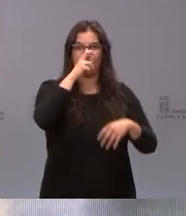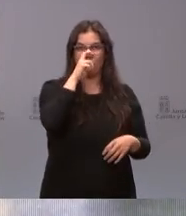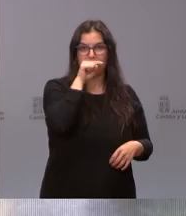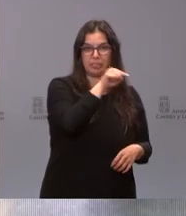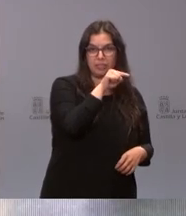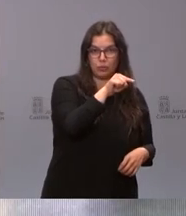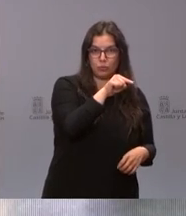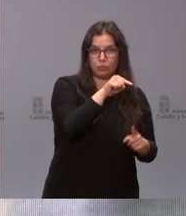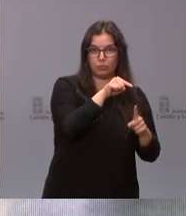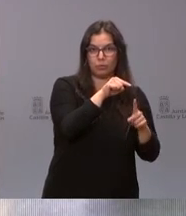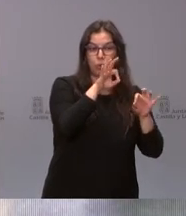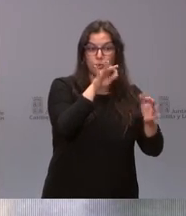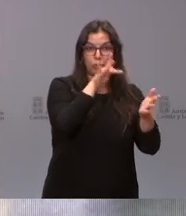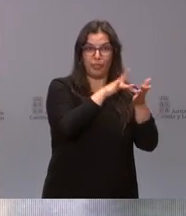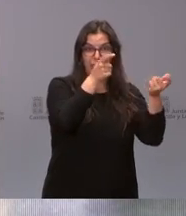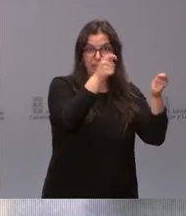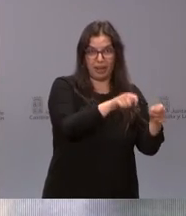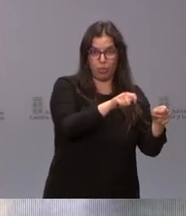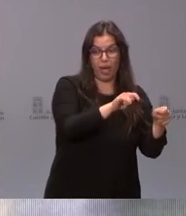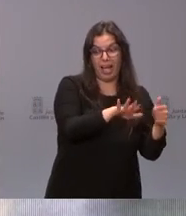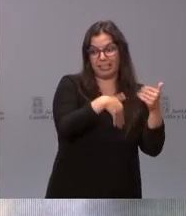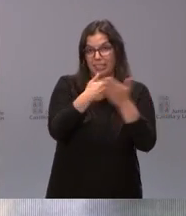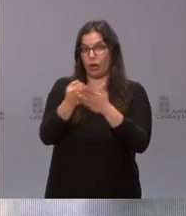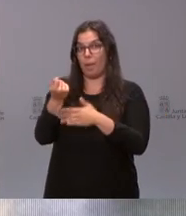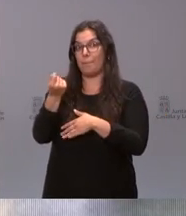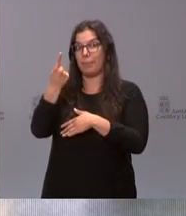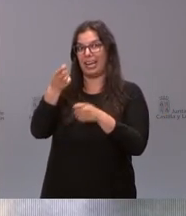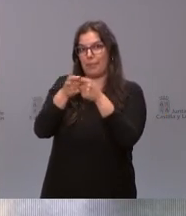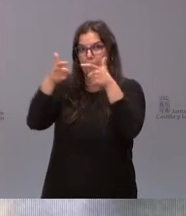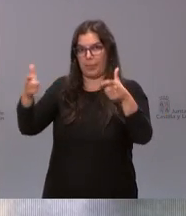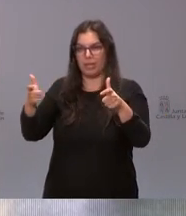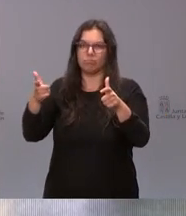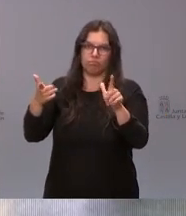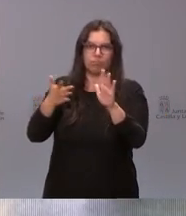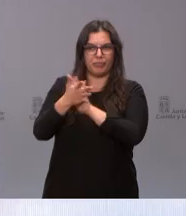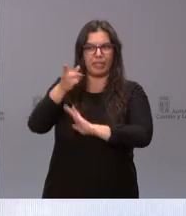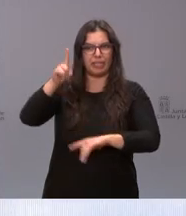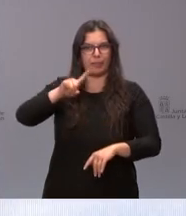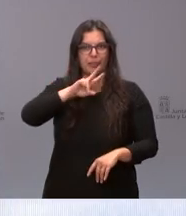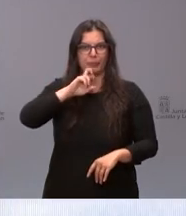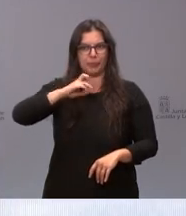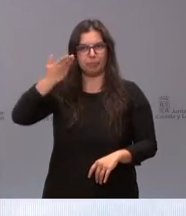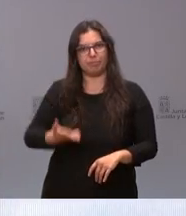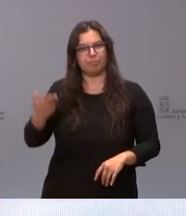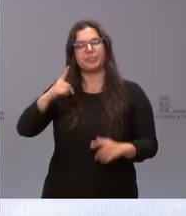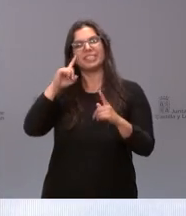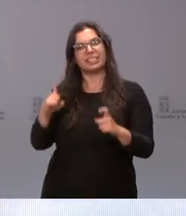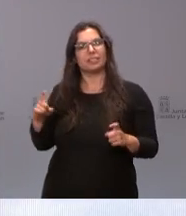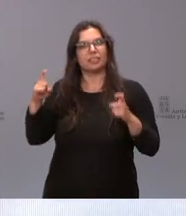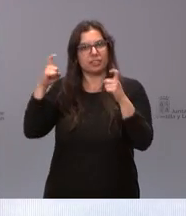antiguo Yagüe el día de su cierre eso pone en valor también el esfuerzo